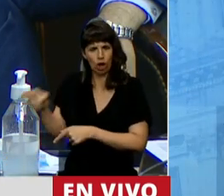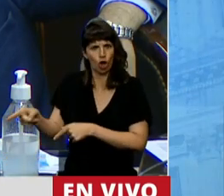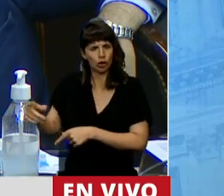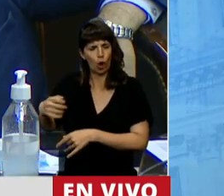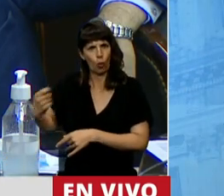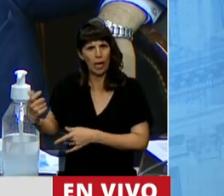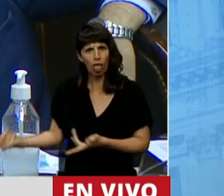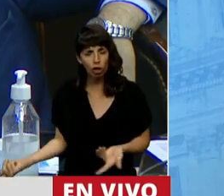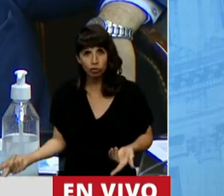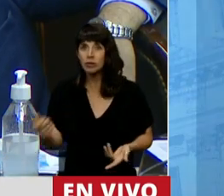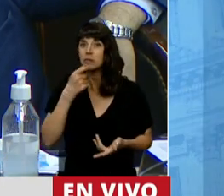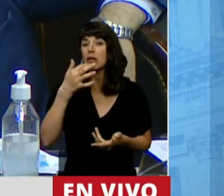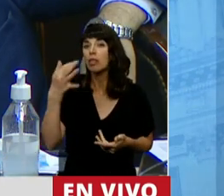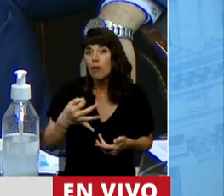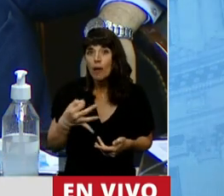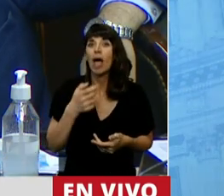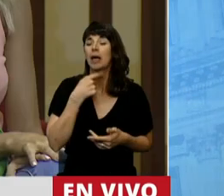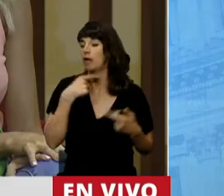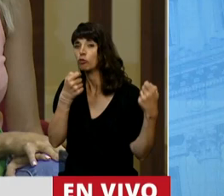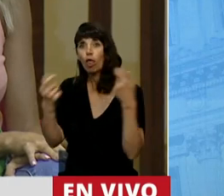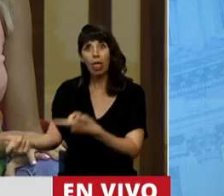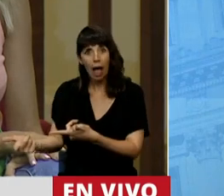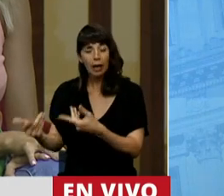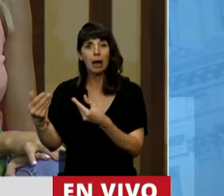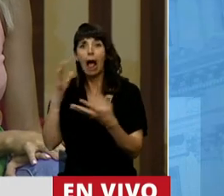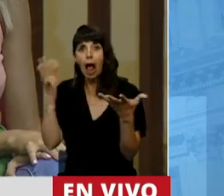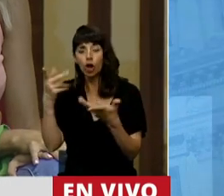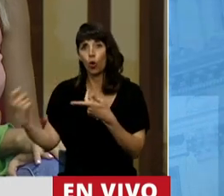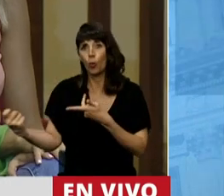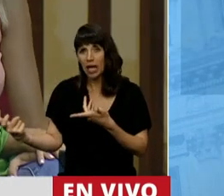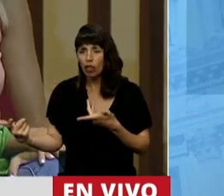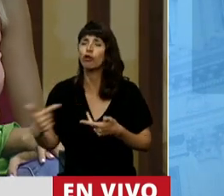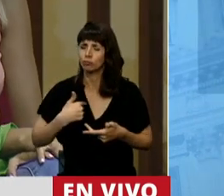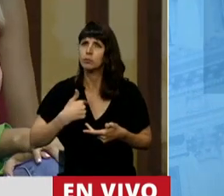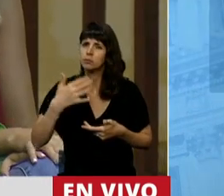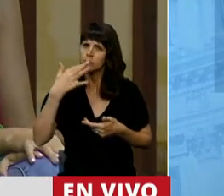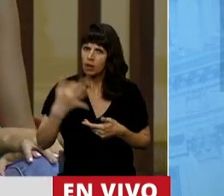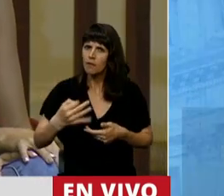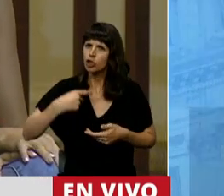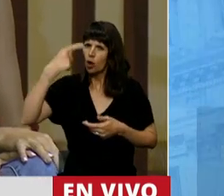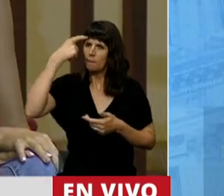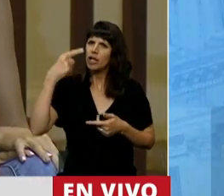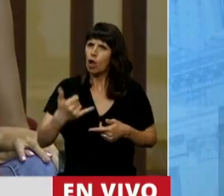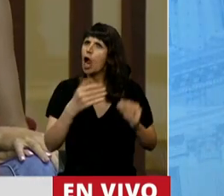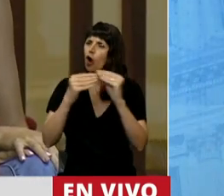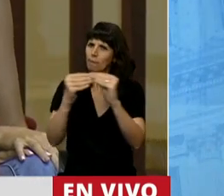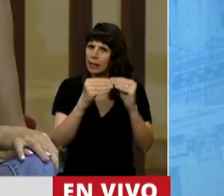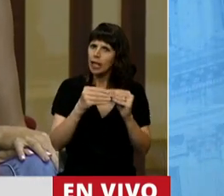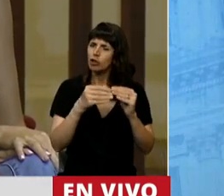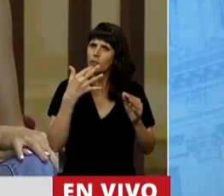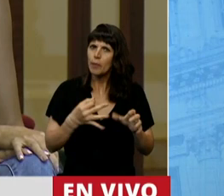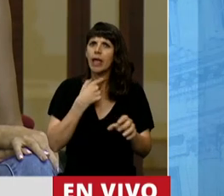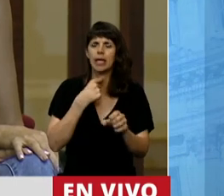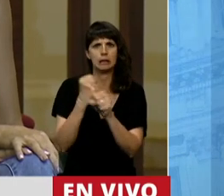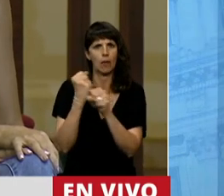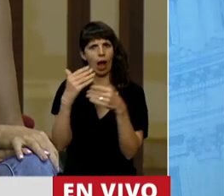si de verdad queremos beneficiar a los jubilados, de verdad, yo creo en su buena voluntad, de muchos de los colegas. ¿Por qué